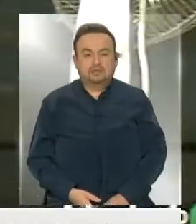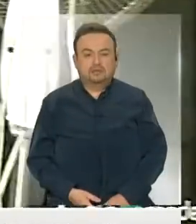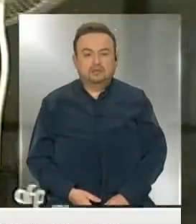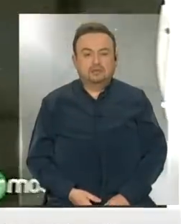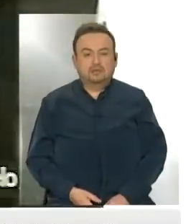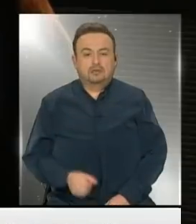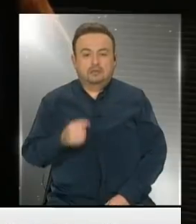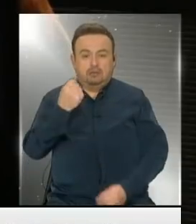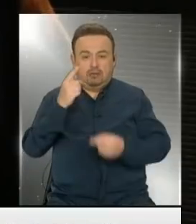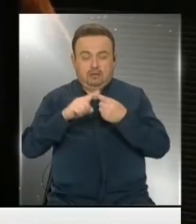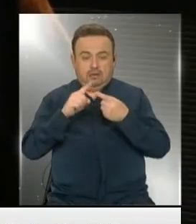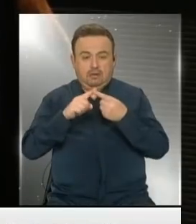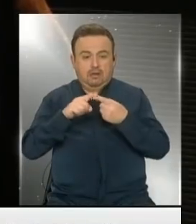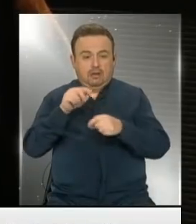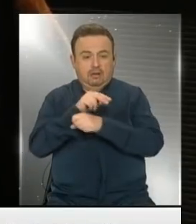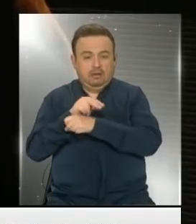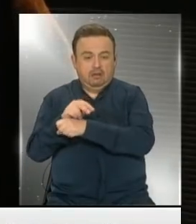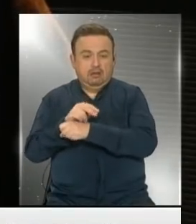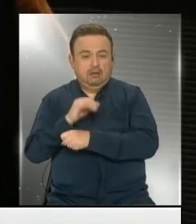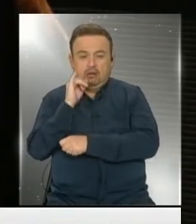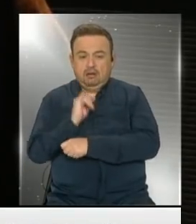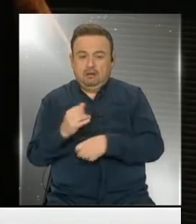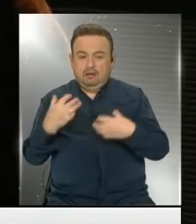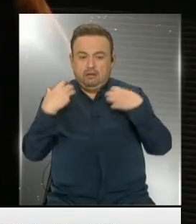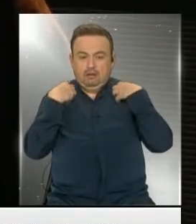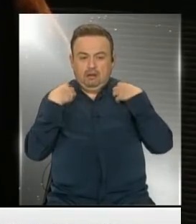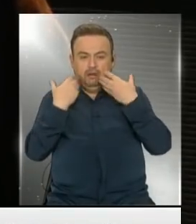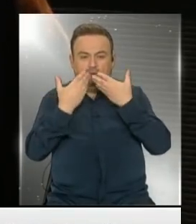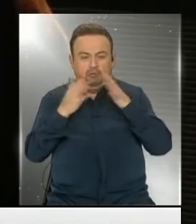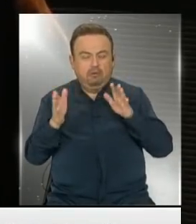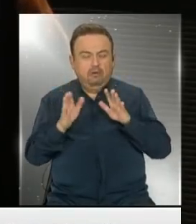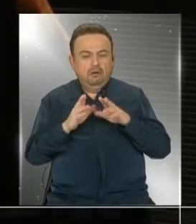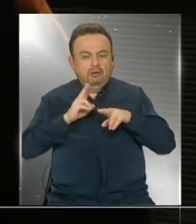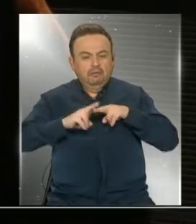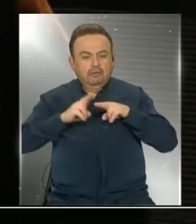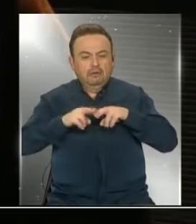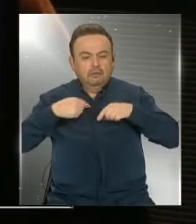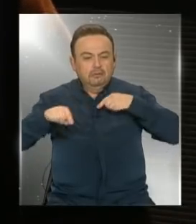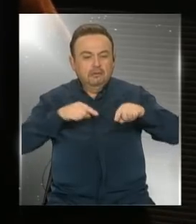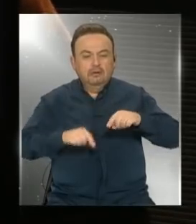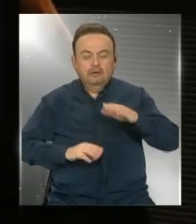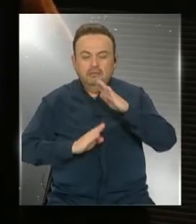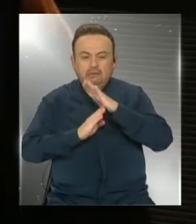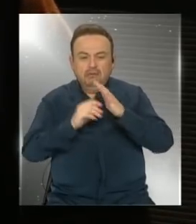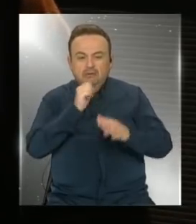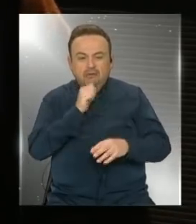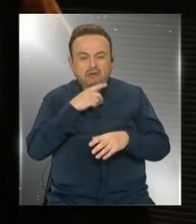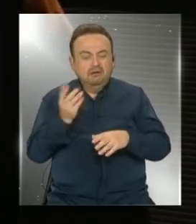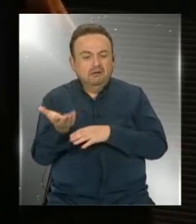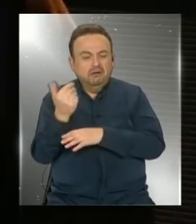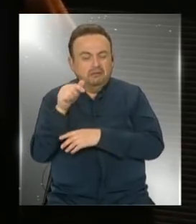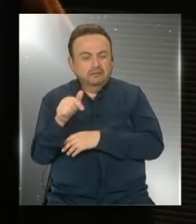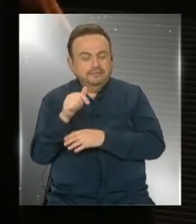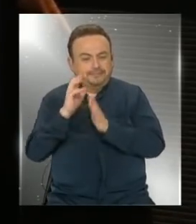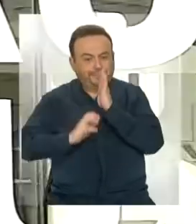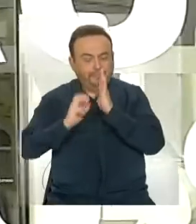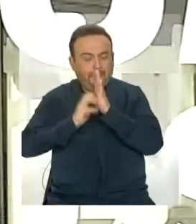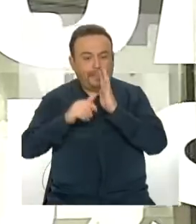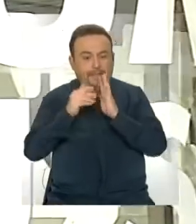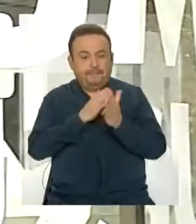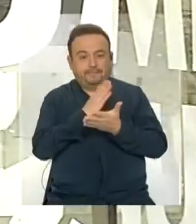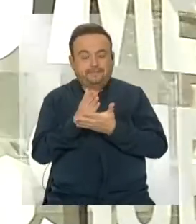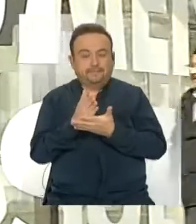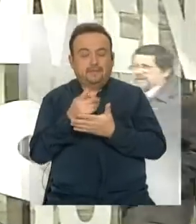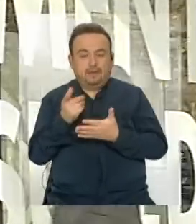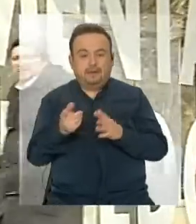Número uno, la administradora será siempre responsable de todas las actuaciones o gestiones tendientes al cobro de las cotizaciones hasta su